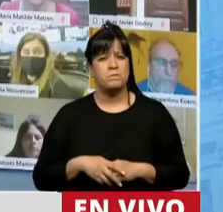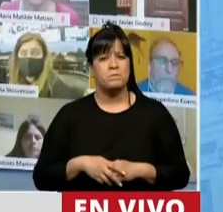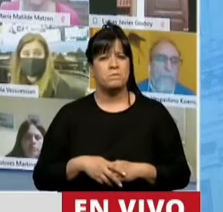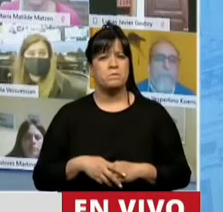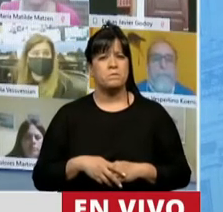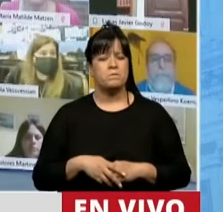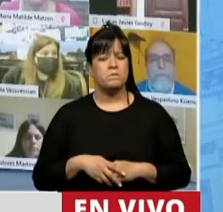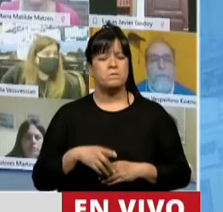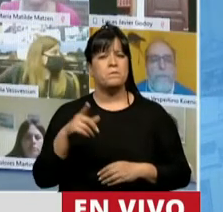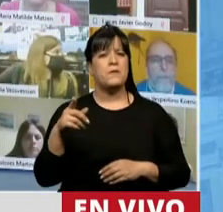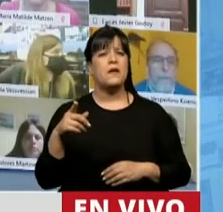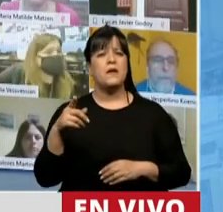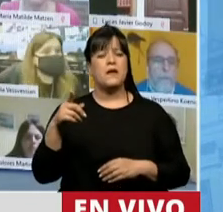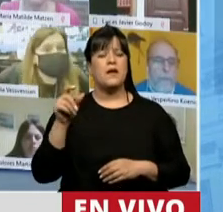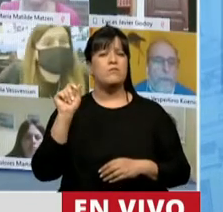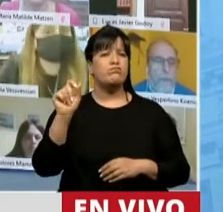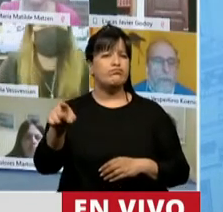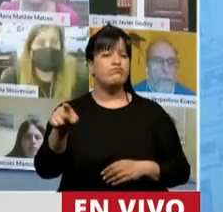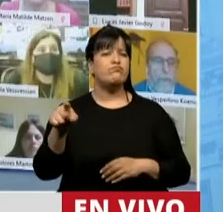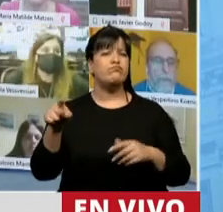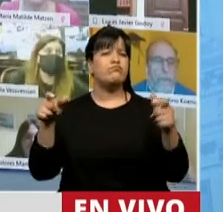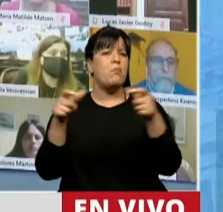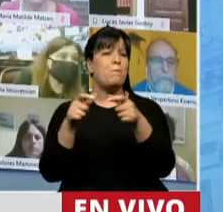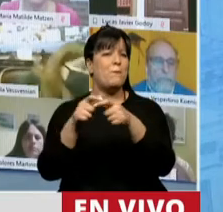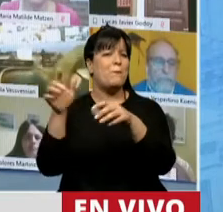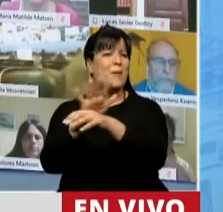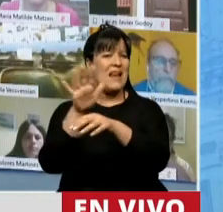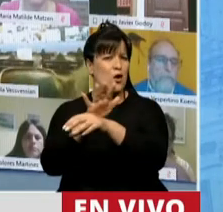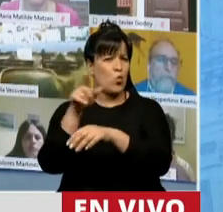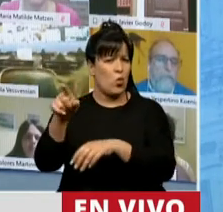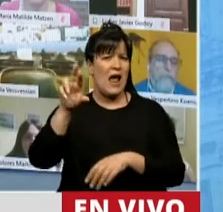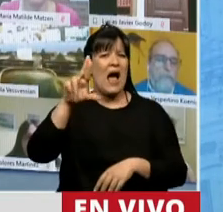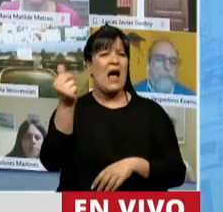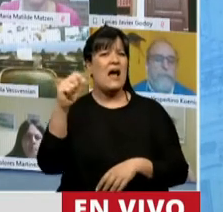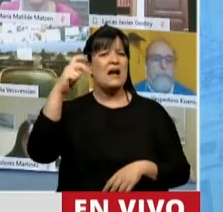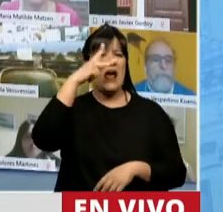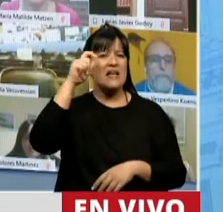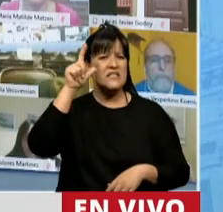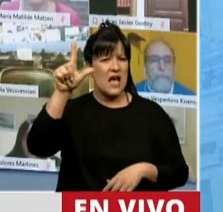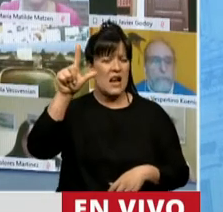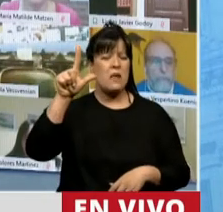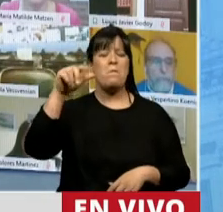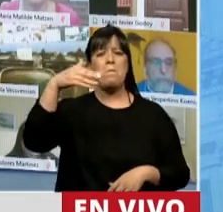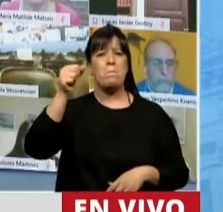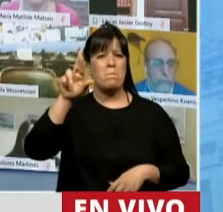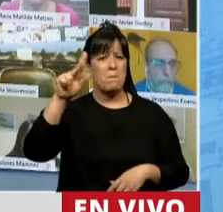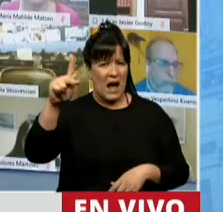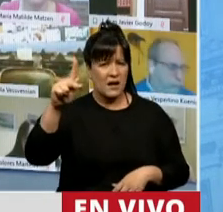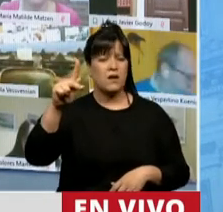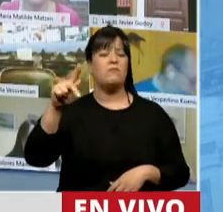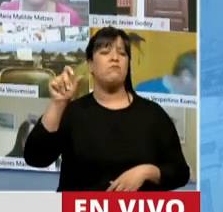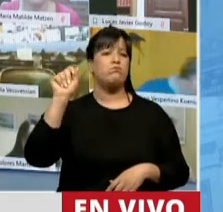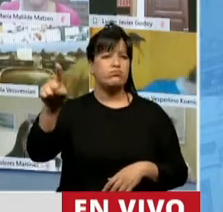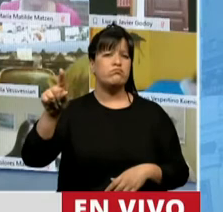Primavera Silenciosa, el bestseller de la bióloga marina Rachel Mark Carson, que fue publicado en